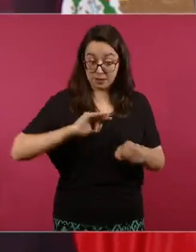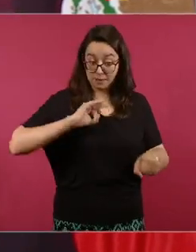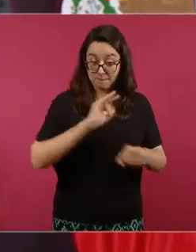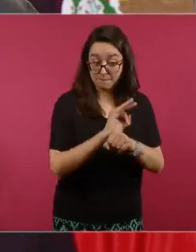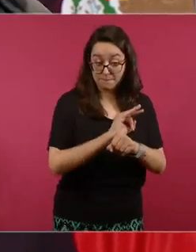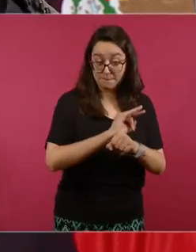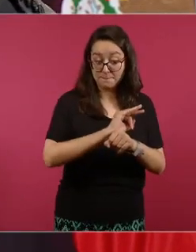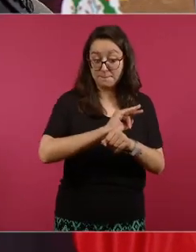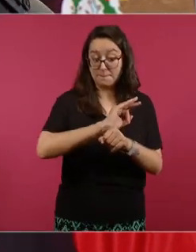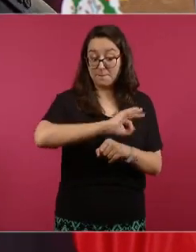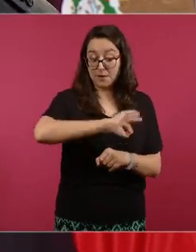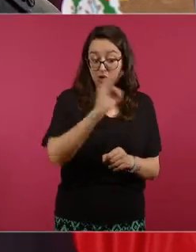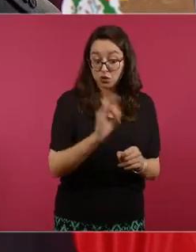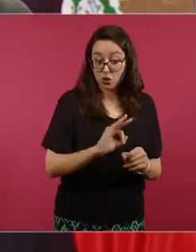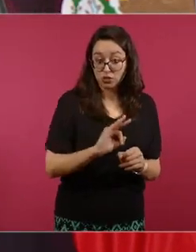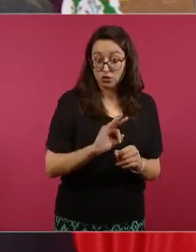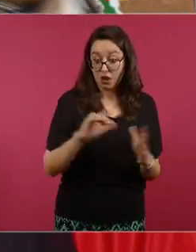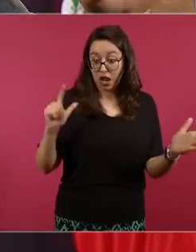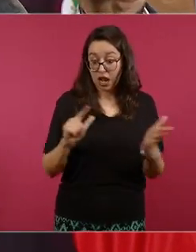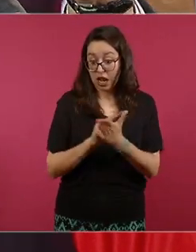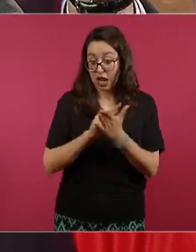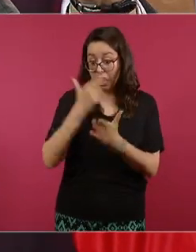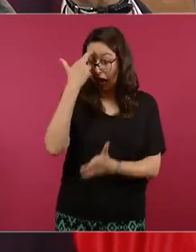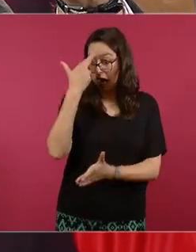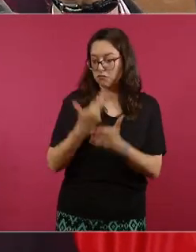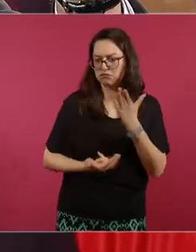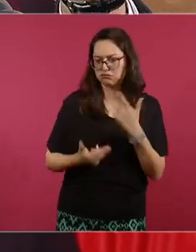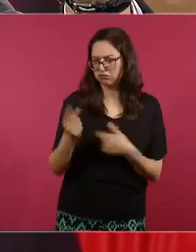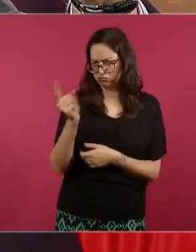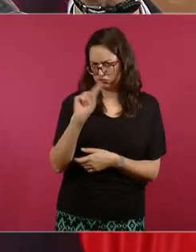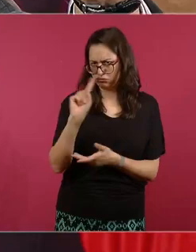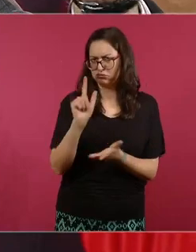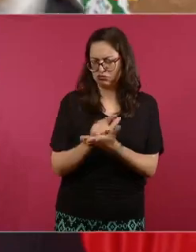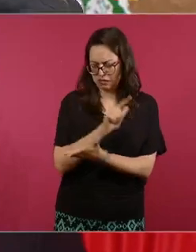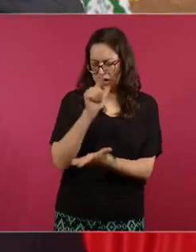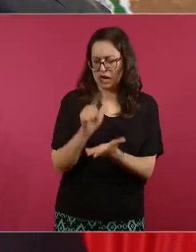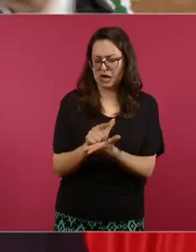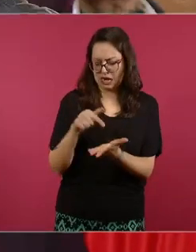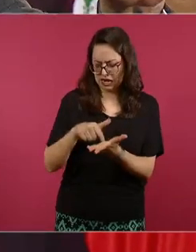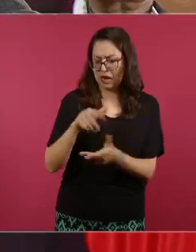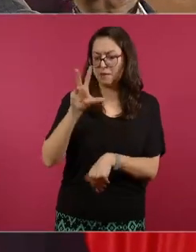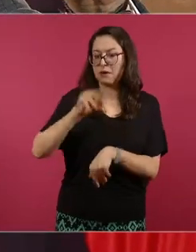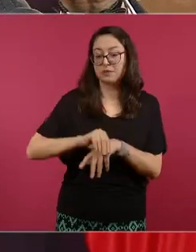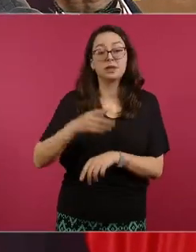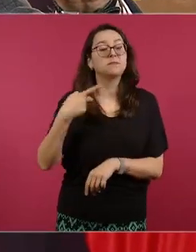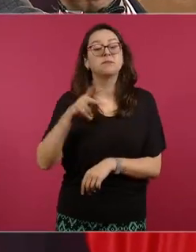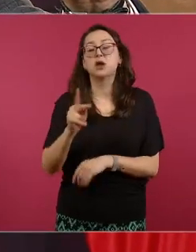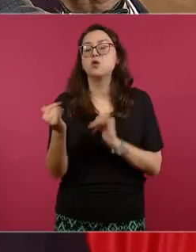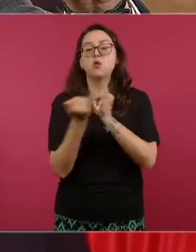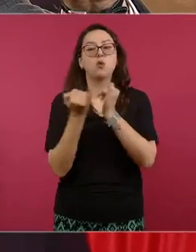está permitido pero de todas maneras iba a haber problema